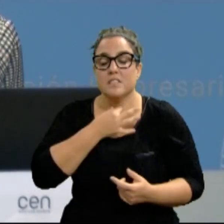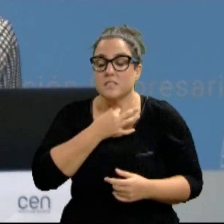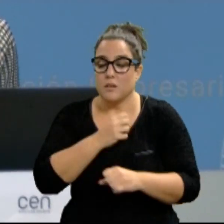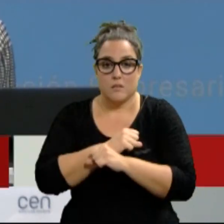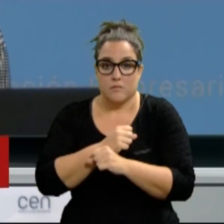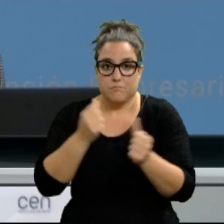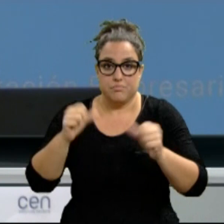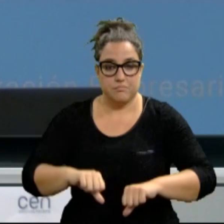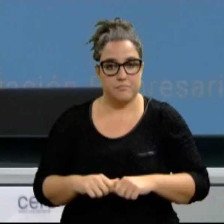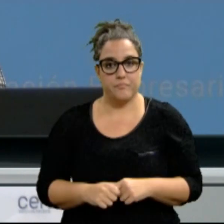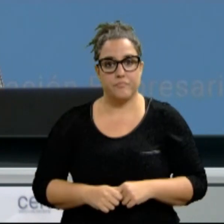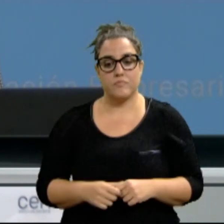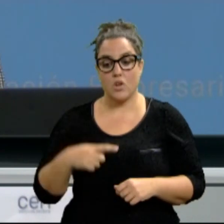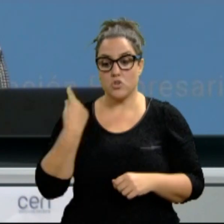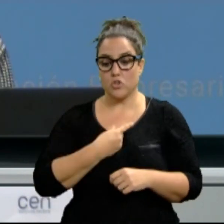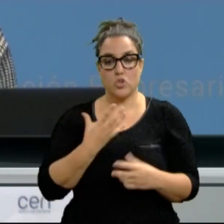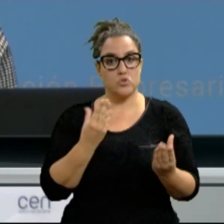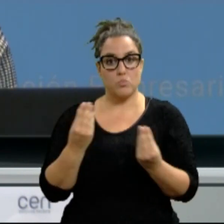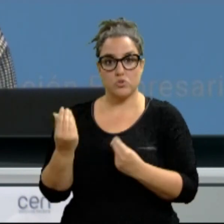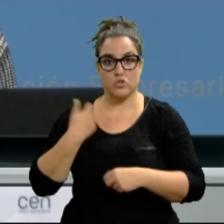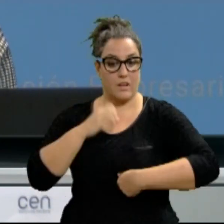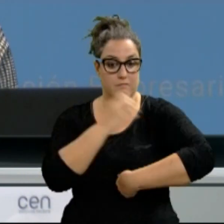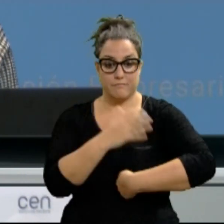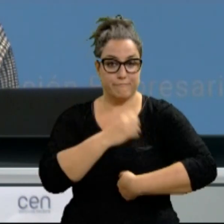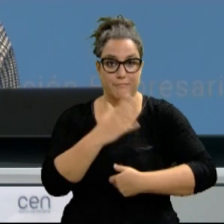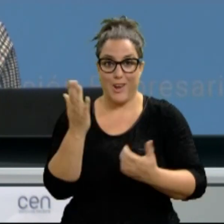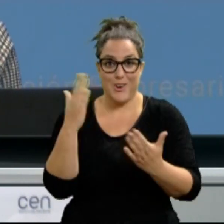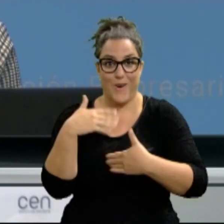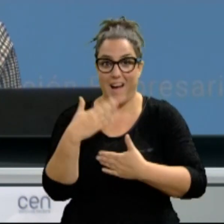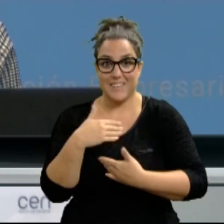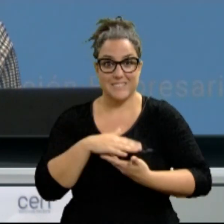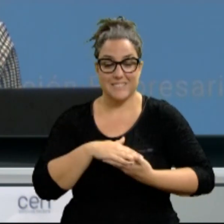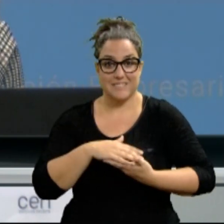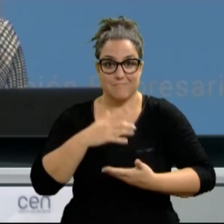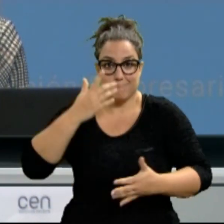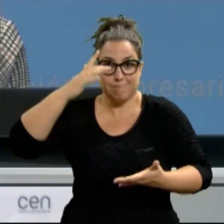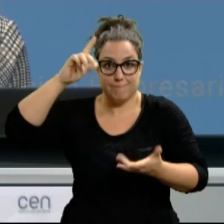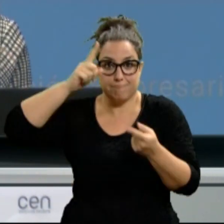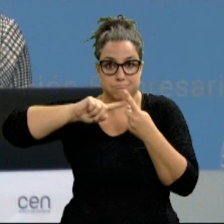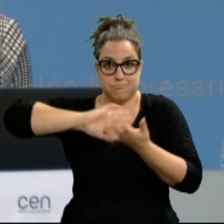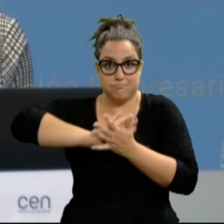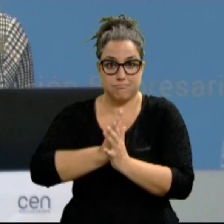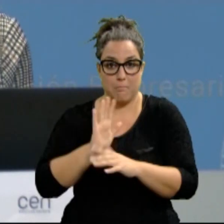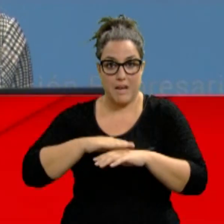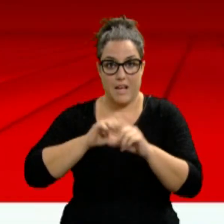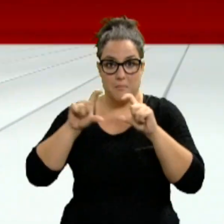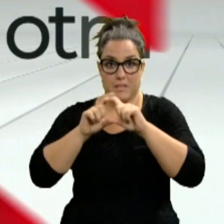muchos de nosotros estamos ya sin fondos, sin fondos económicos para poder mantener la empresa.